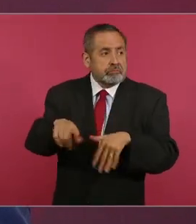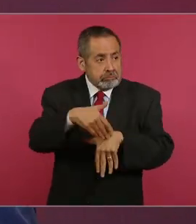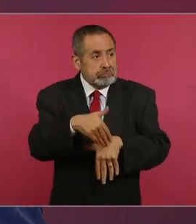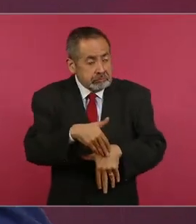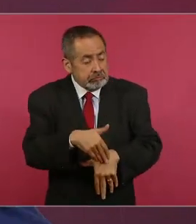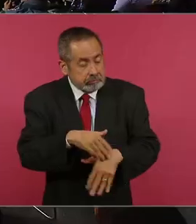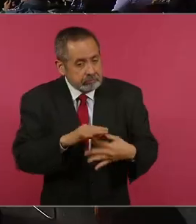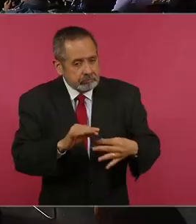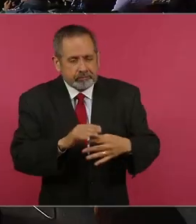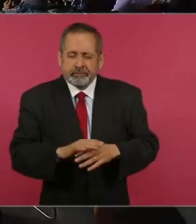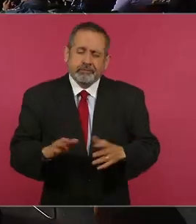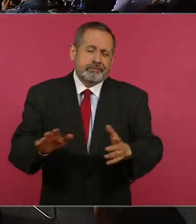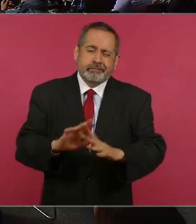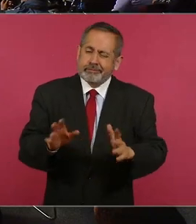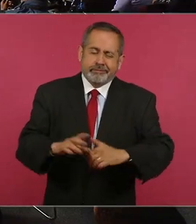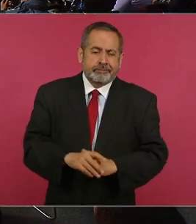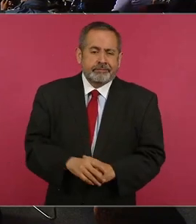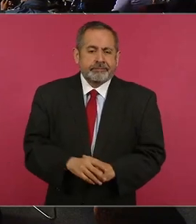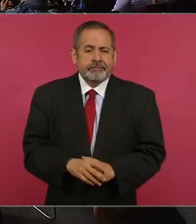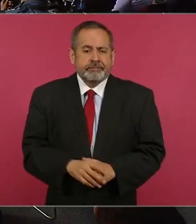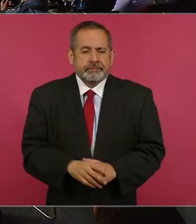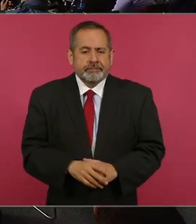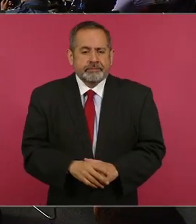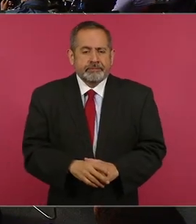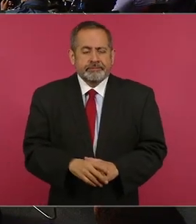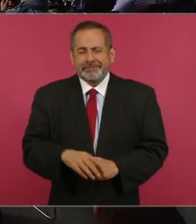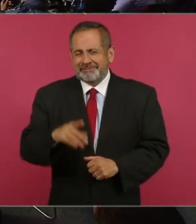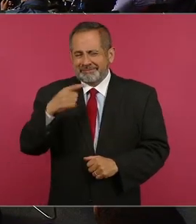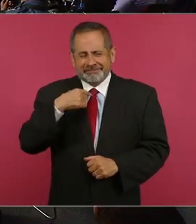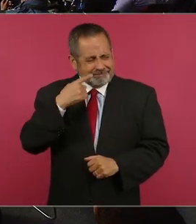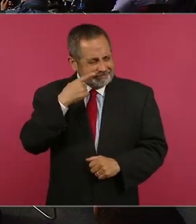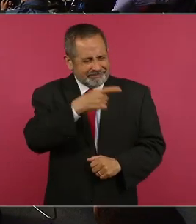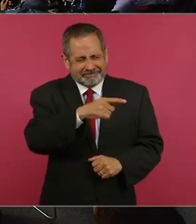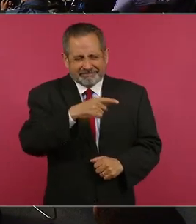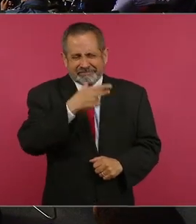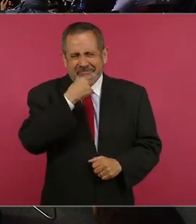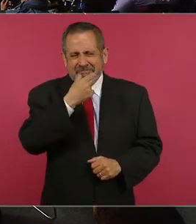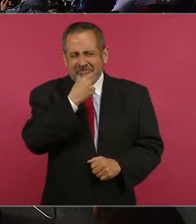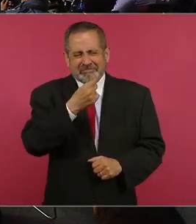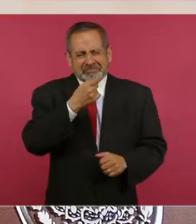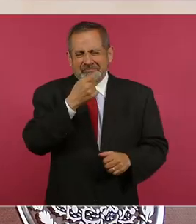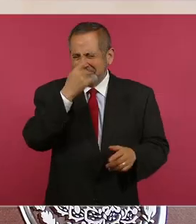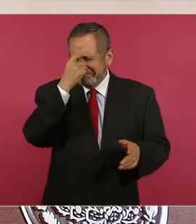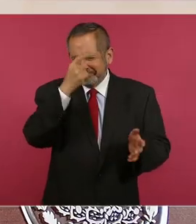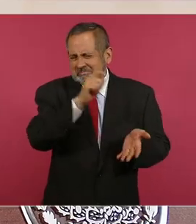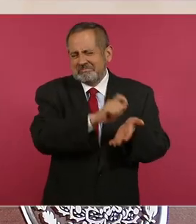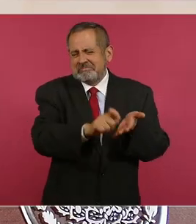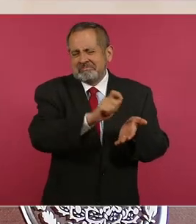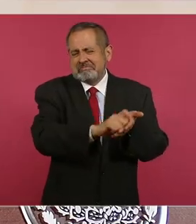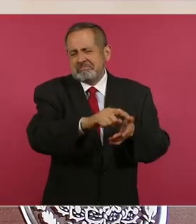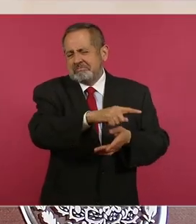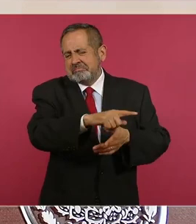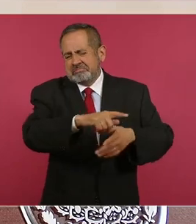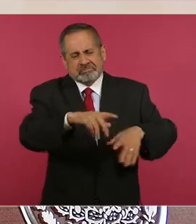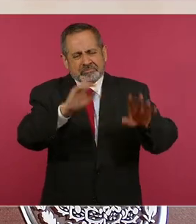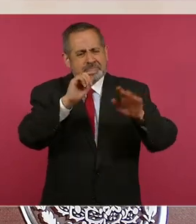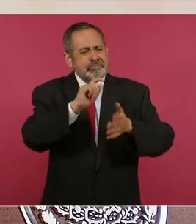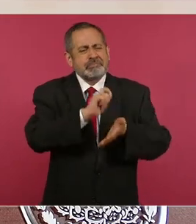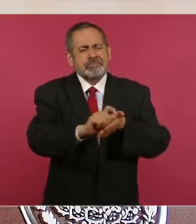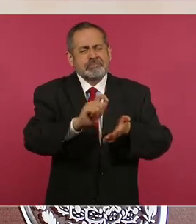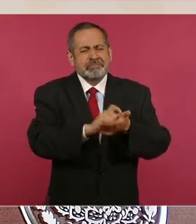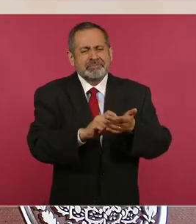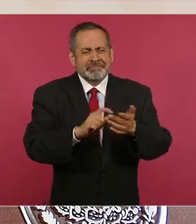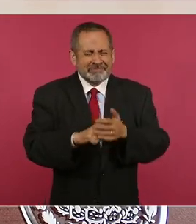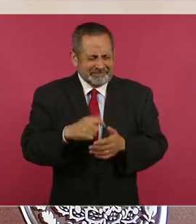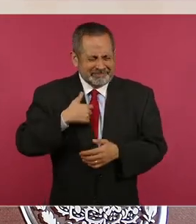Ahí estoy viendo un intelectual, no intelectual, un escritor que